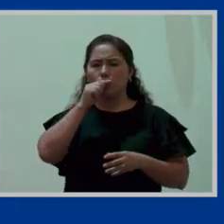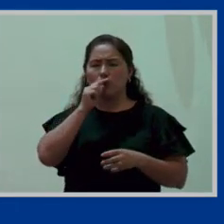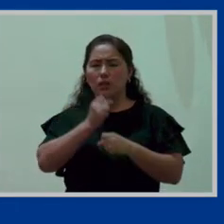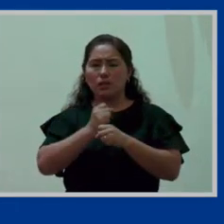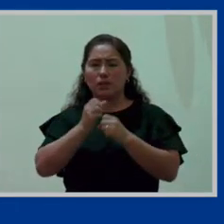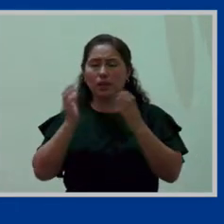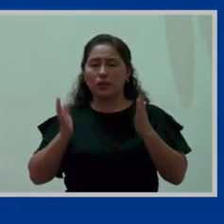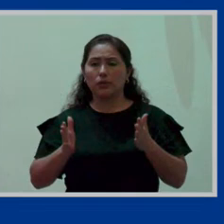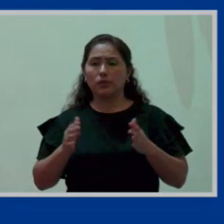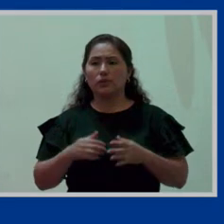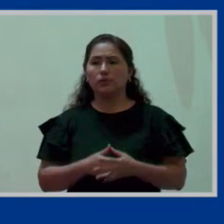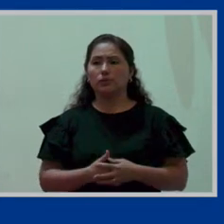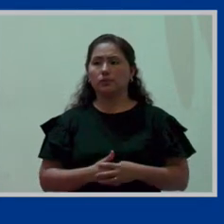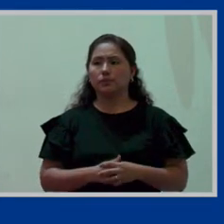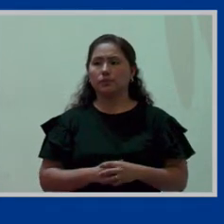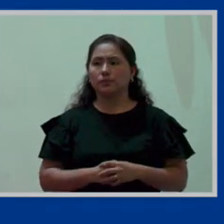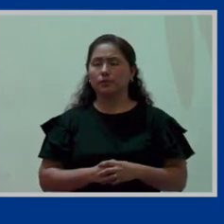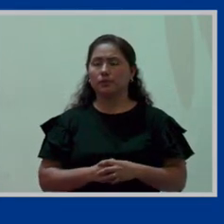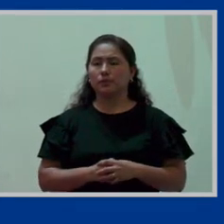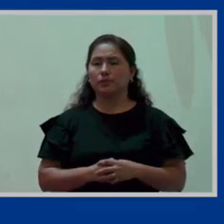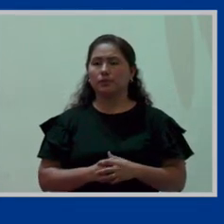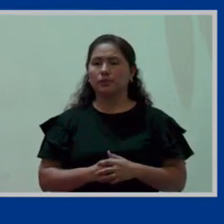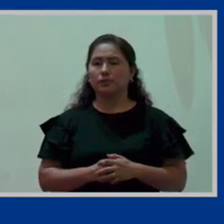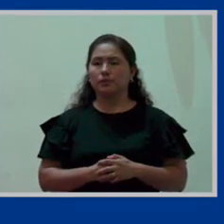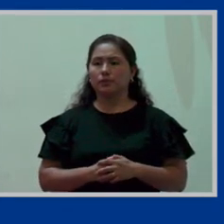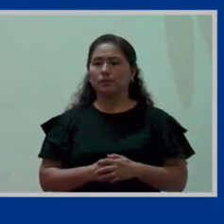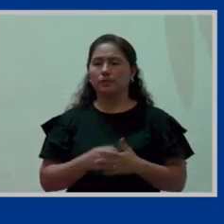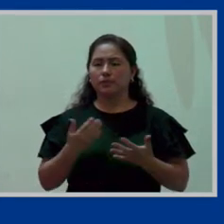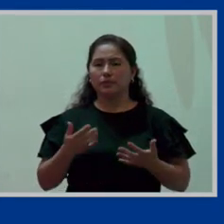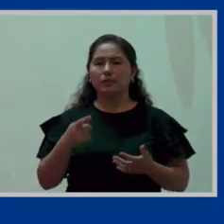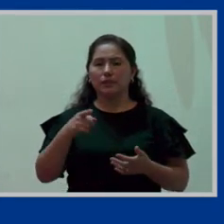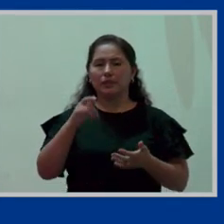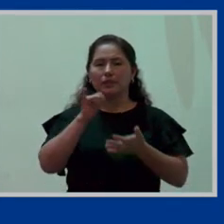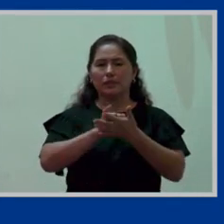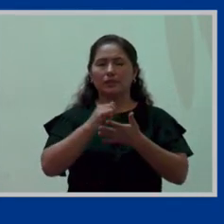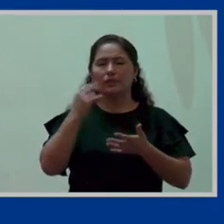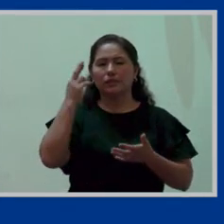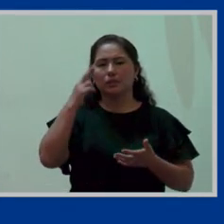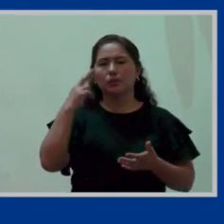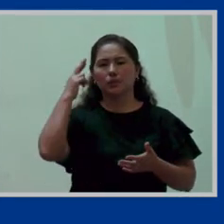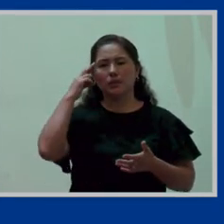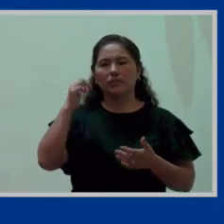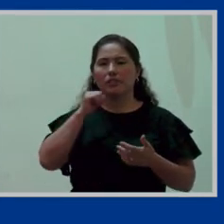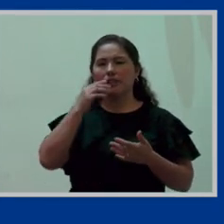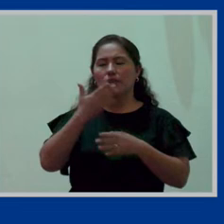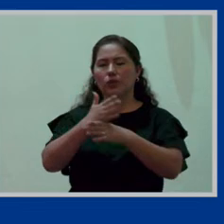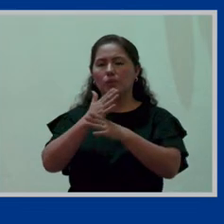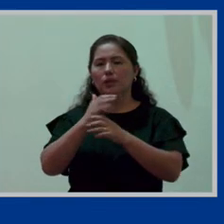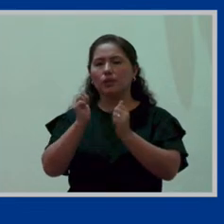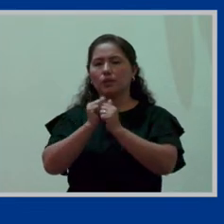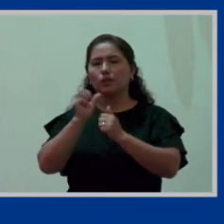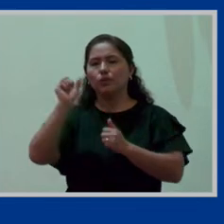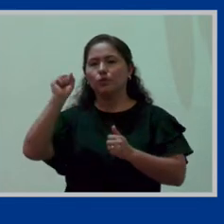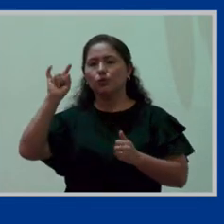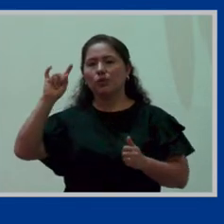quiero hacer un ejercicio y justamente esto fue motivo también no tuvimos la suerte de compartirlo con su nafil pero voy a aprovechar muchas